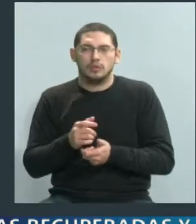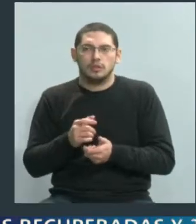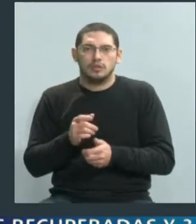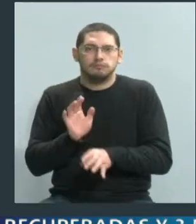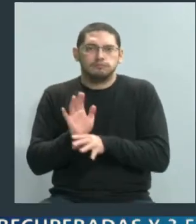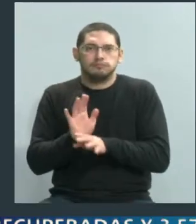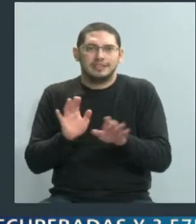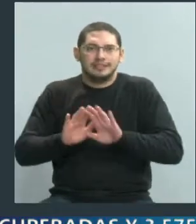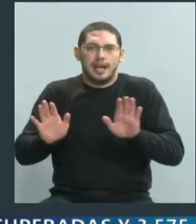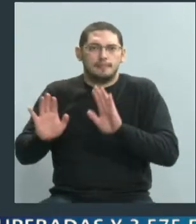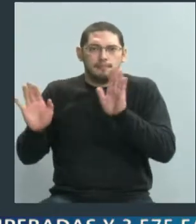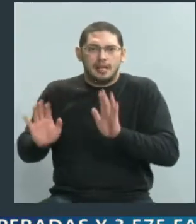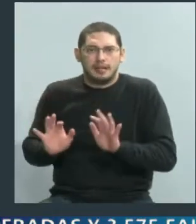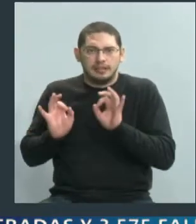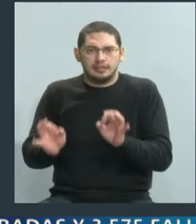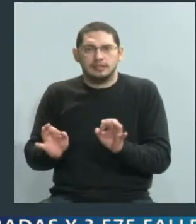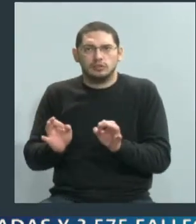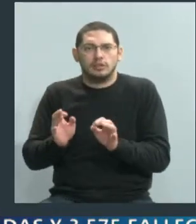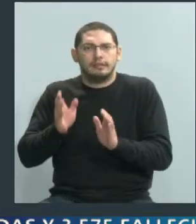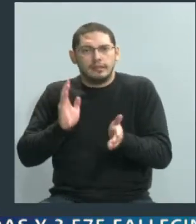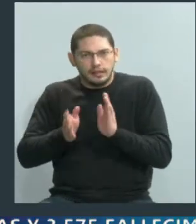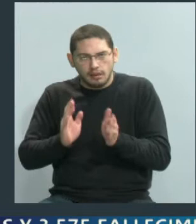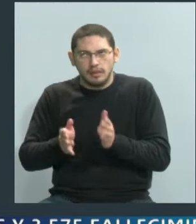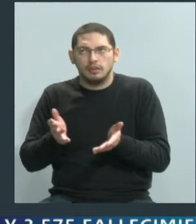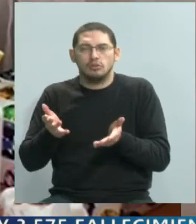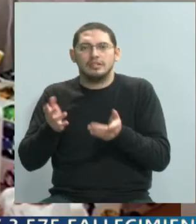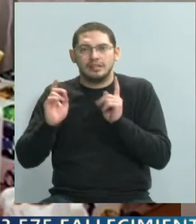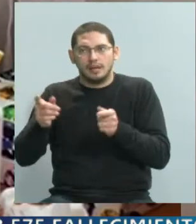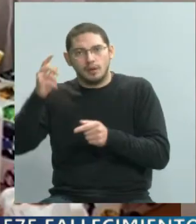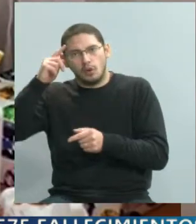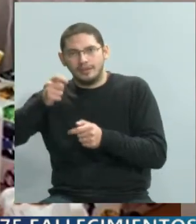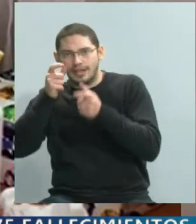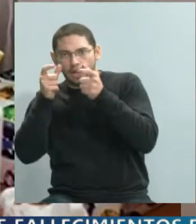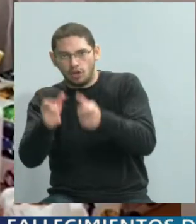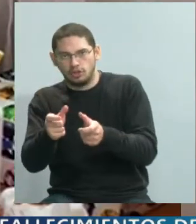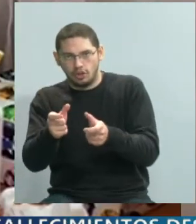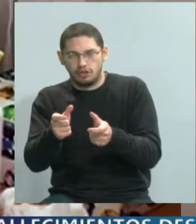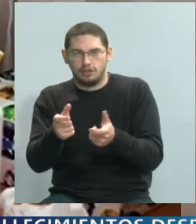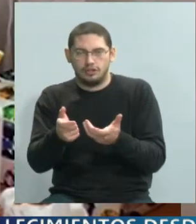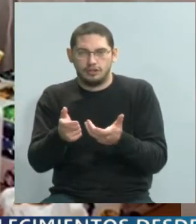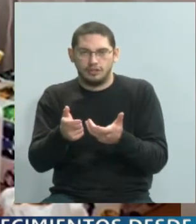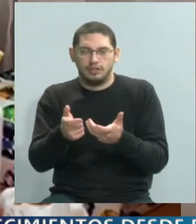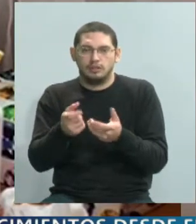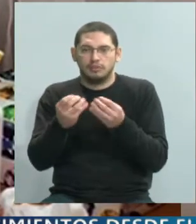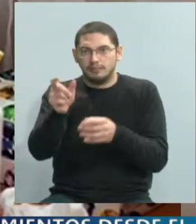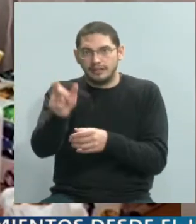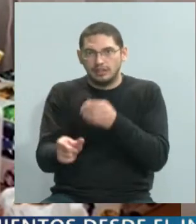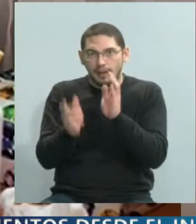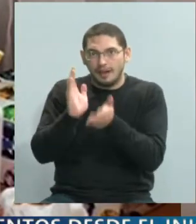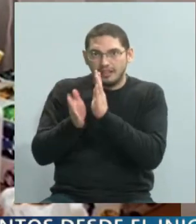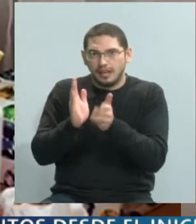tratamiento específico y un seguimiento desde la parte judicial sobre estos maltratadores o